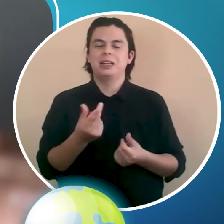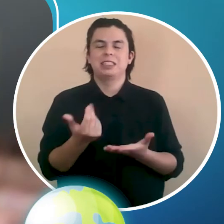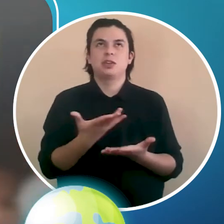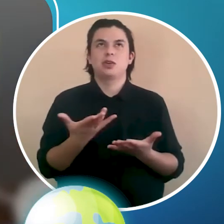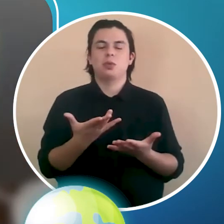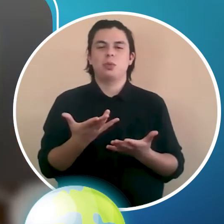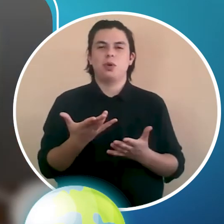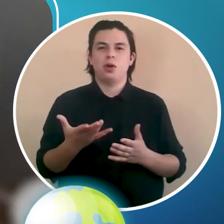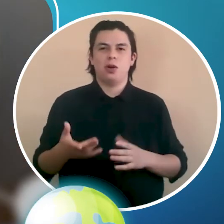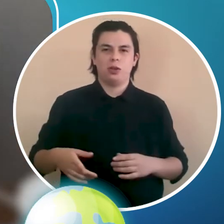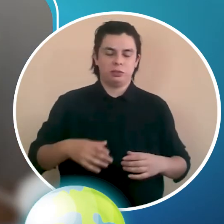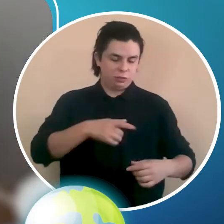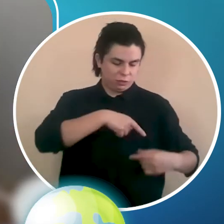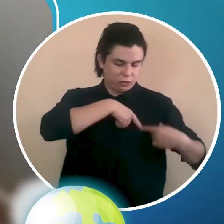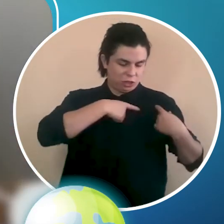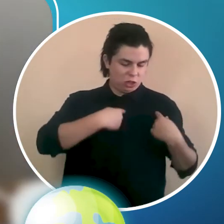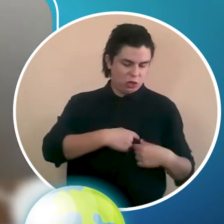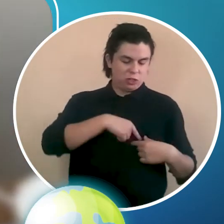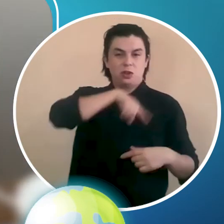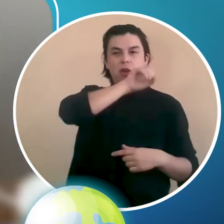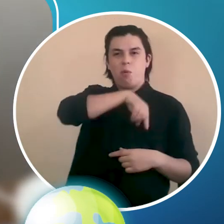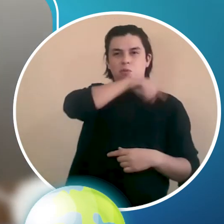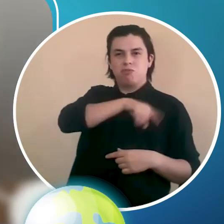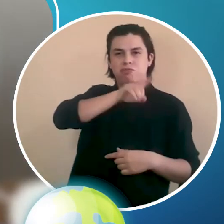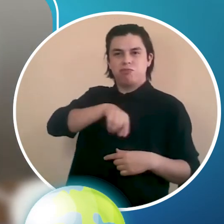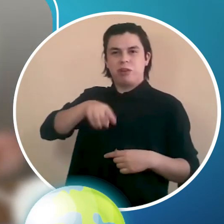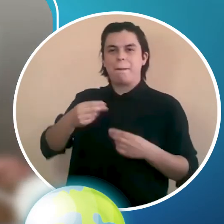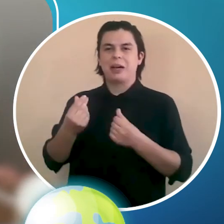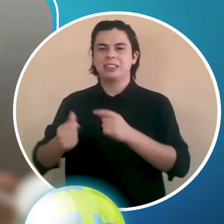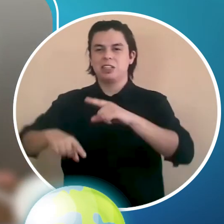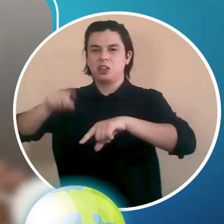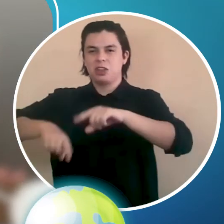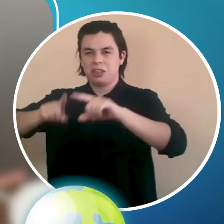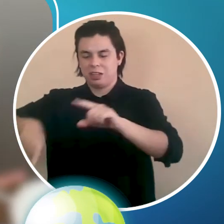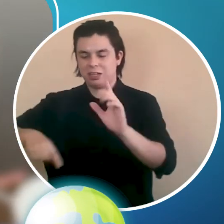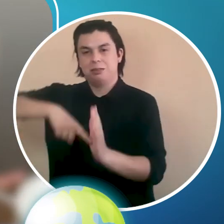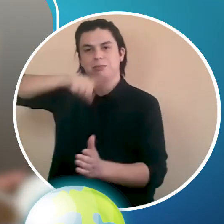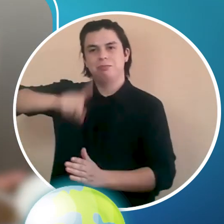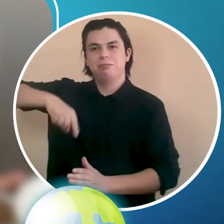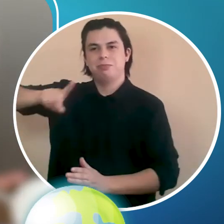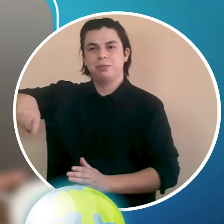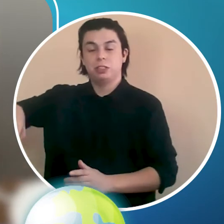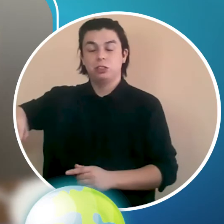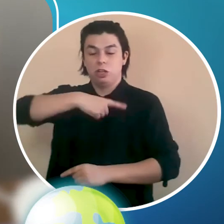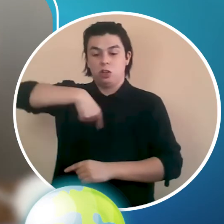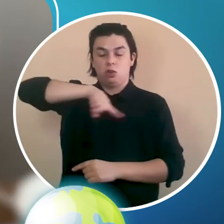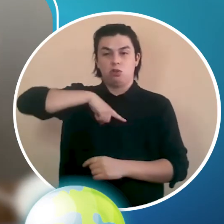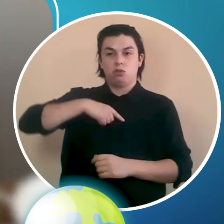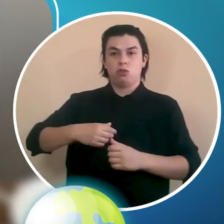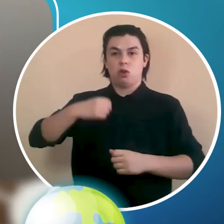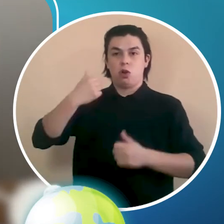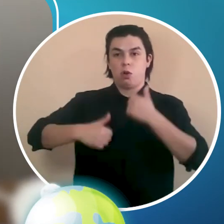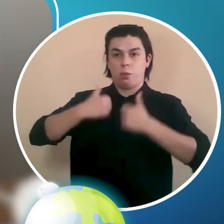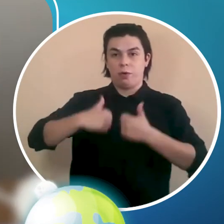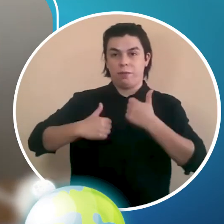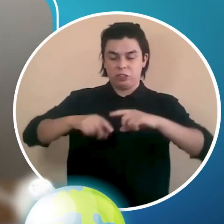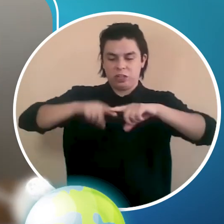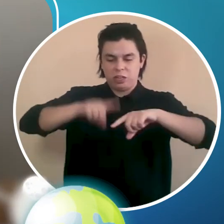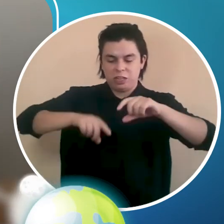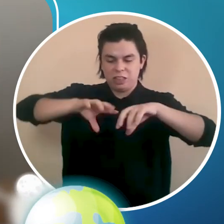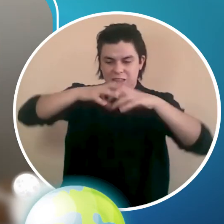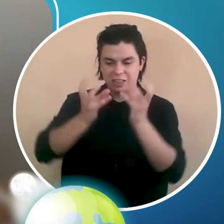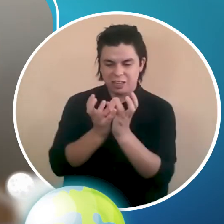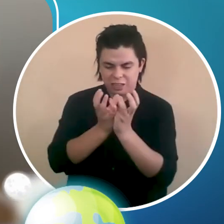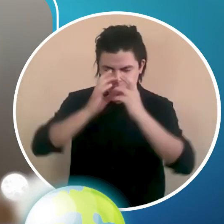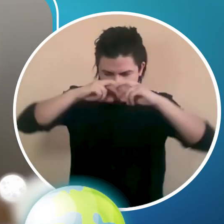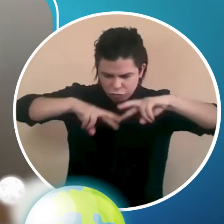electrocardiogramas de la Tierra. Ya, este instrumento es muy útil para los geólogos porque nos permite medir la energía